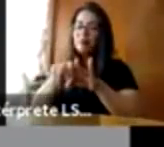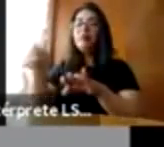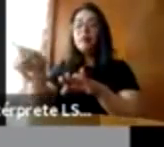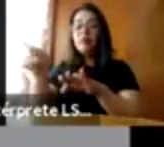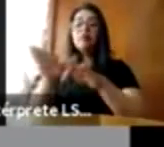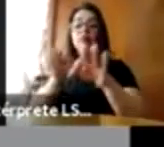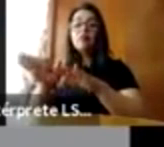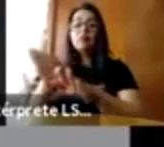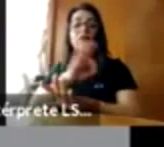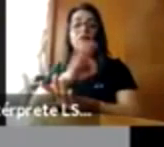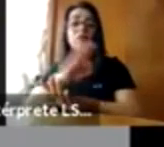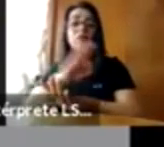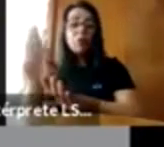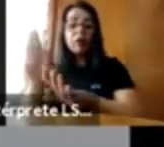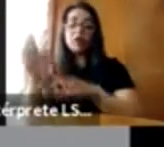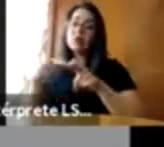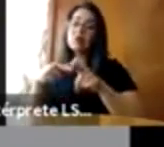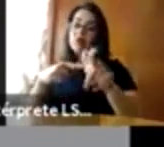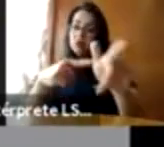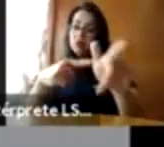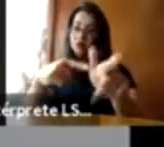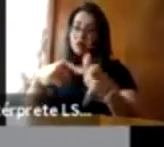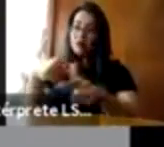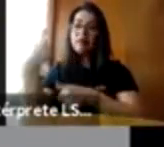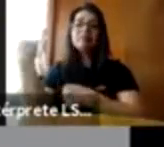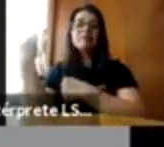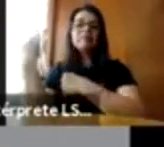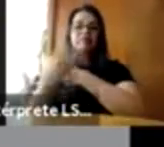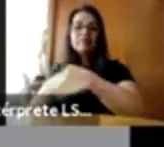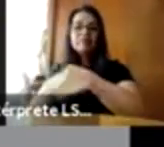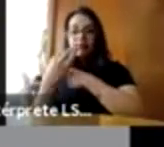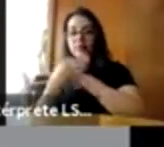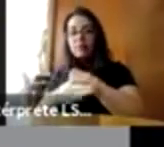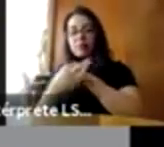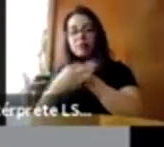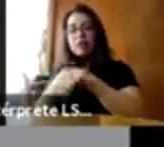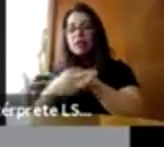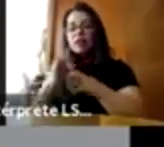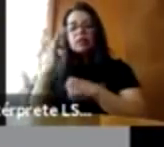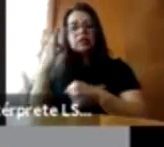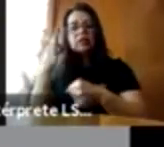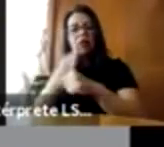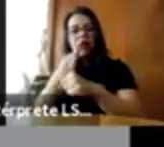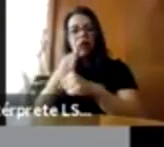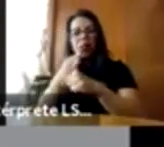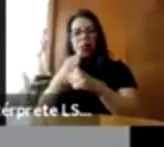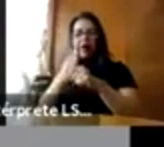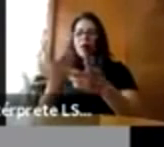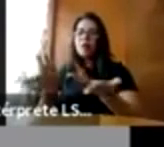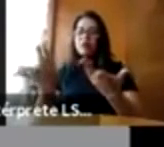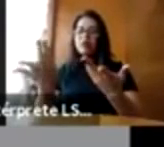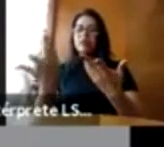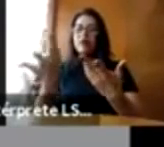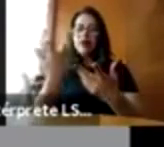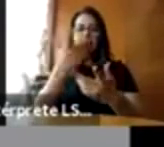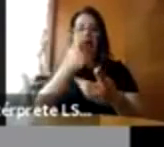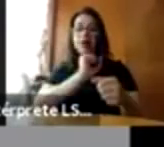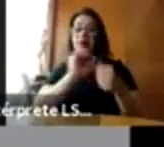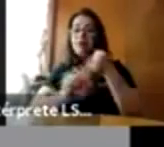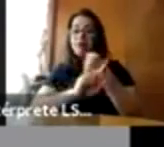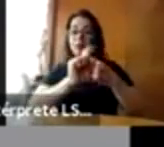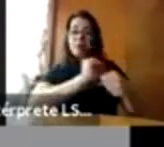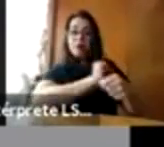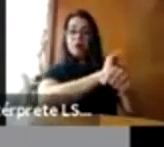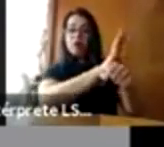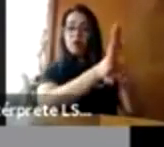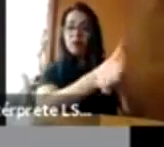mientras estamos tratando de reaccionar a esta pandemia del coronavirus. Así que, es un